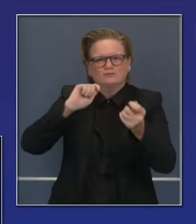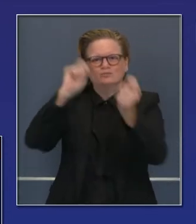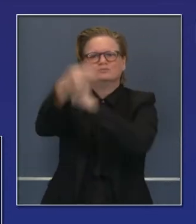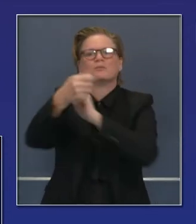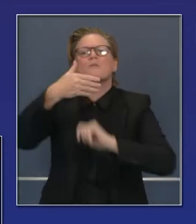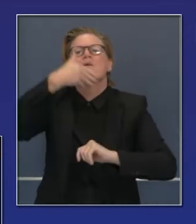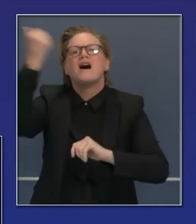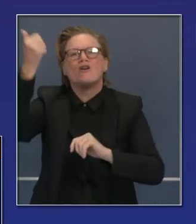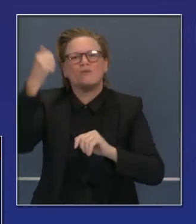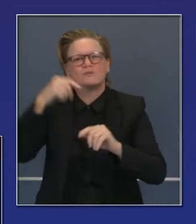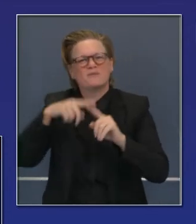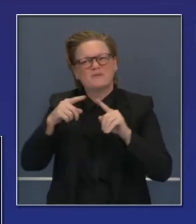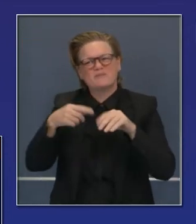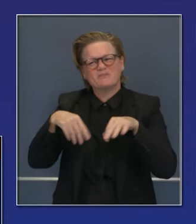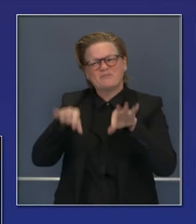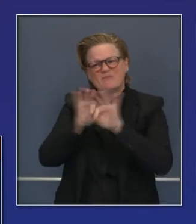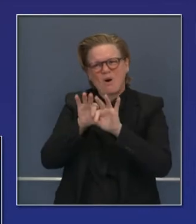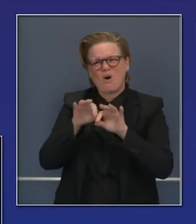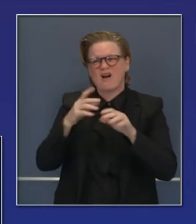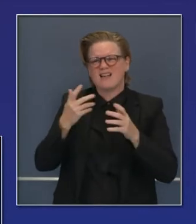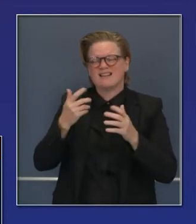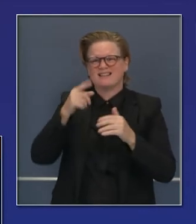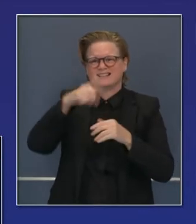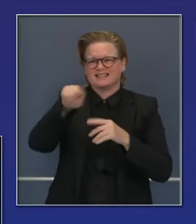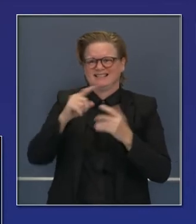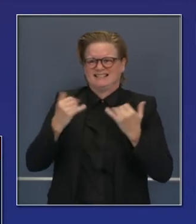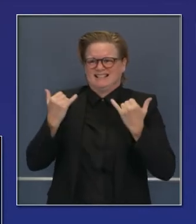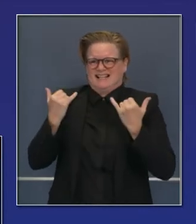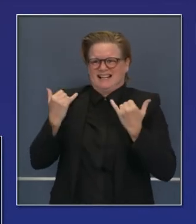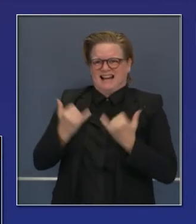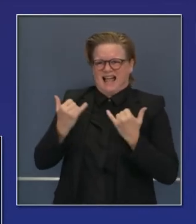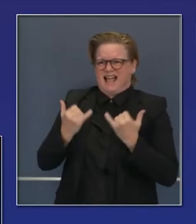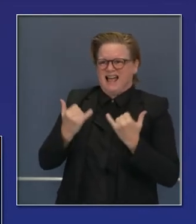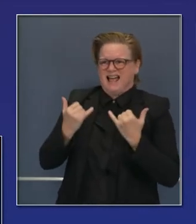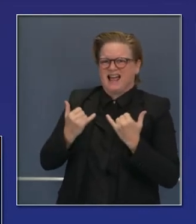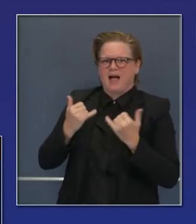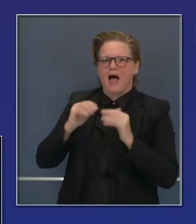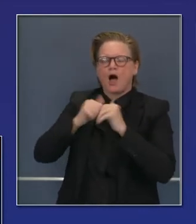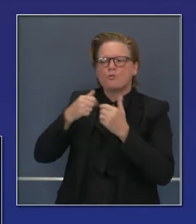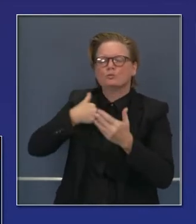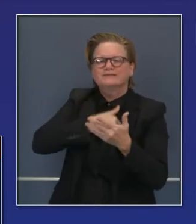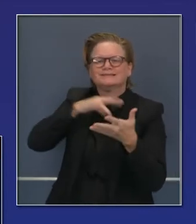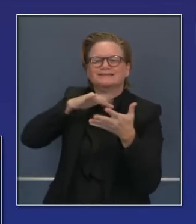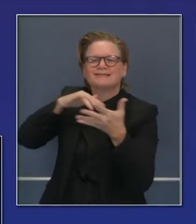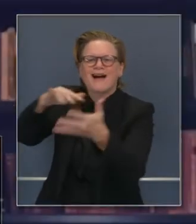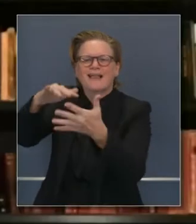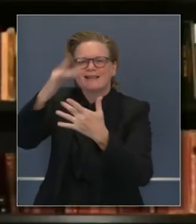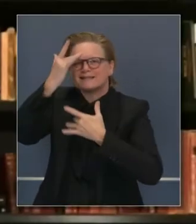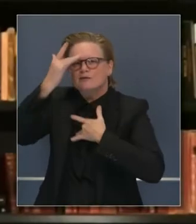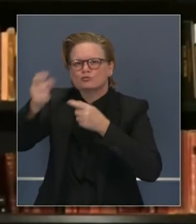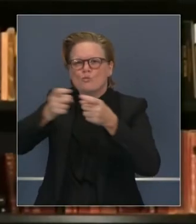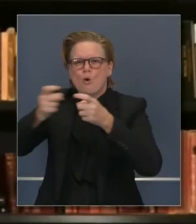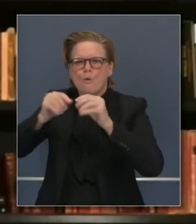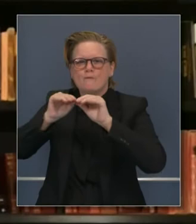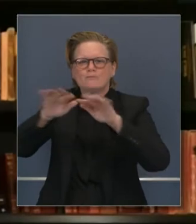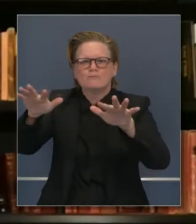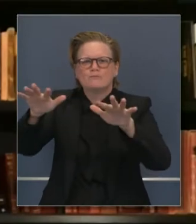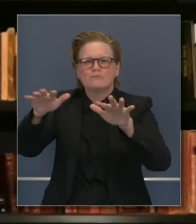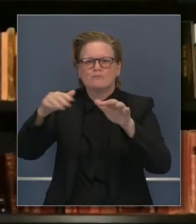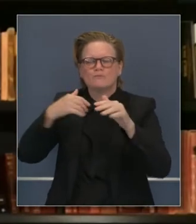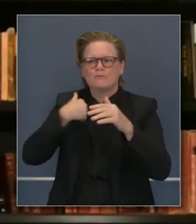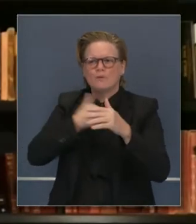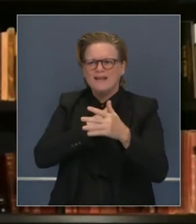ocurriendo en tiempo real, está basado en la epidemiología, está basado en los índices de transmisión, está basado en lo que está